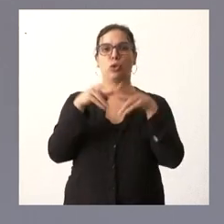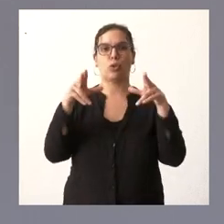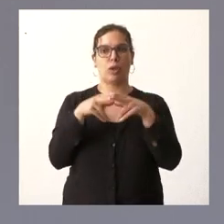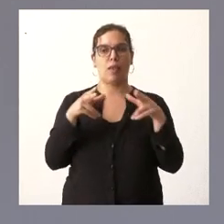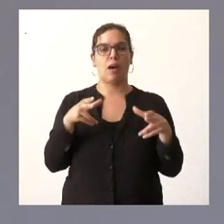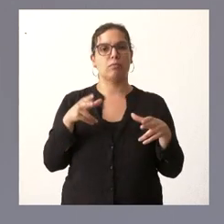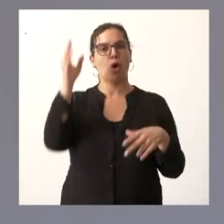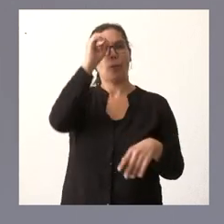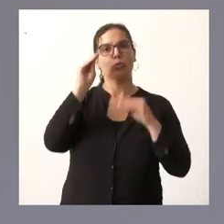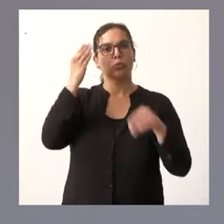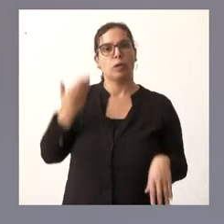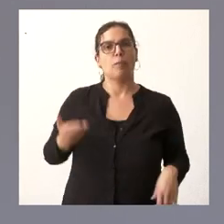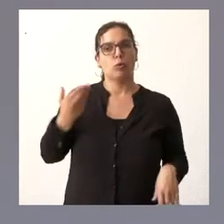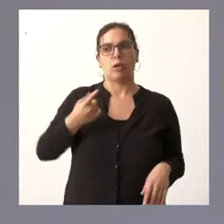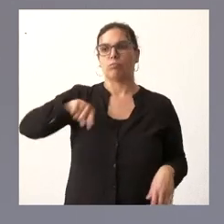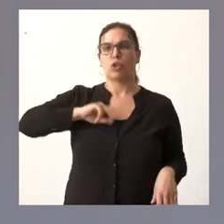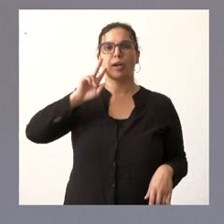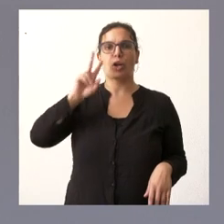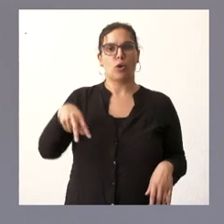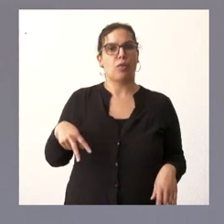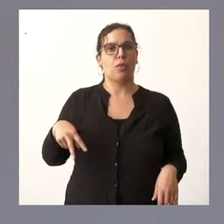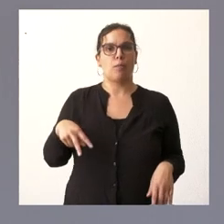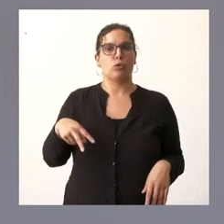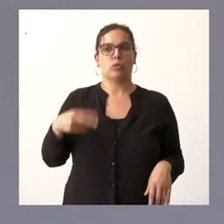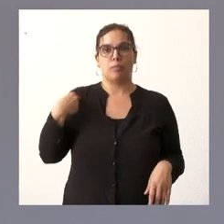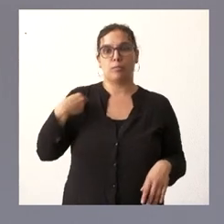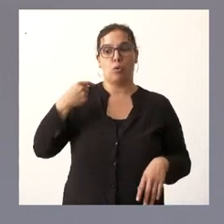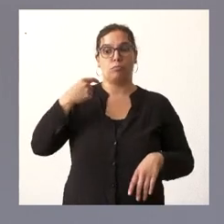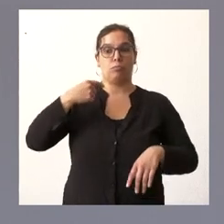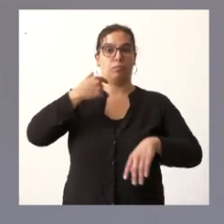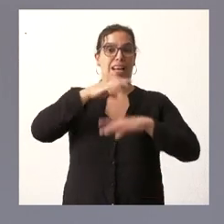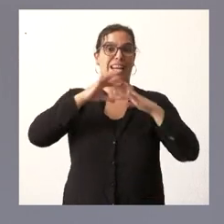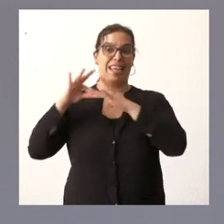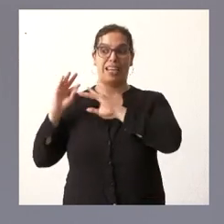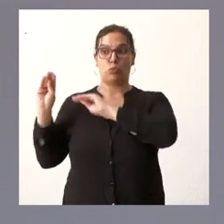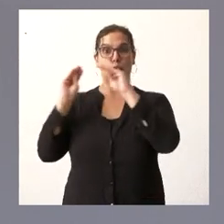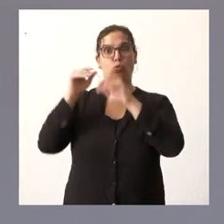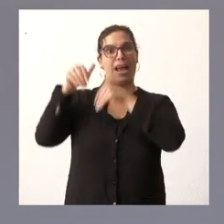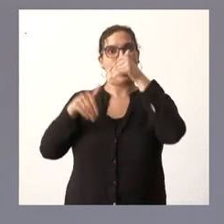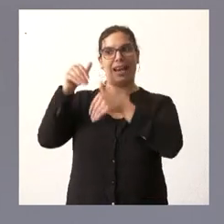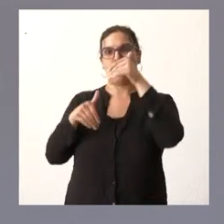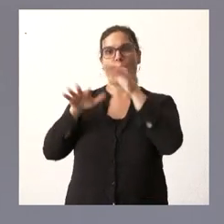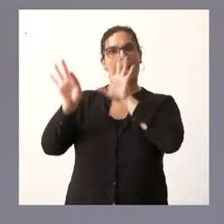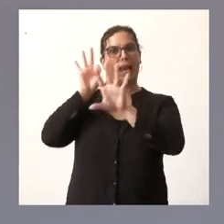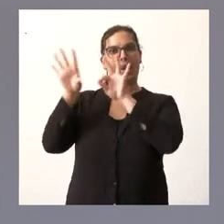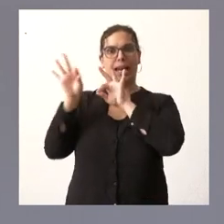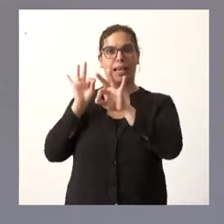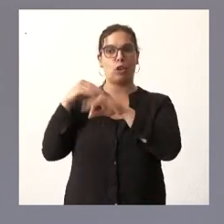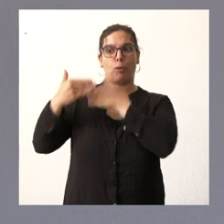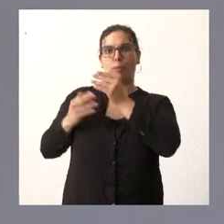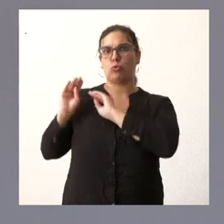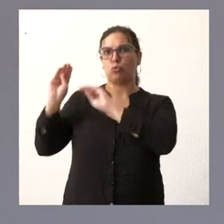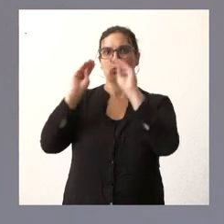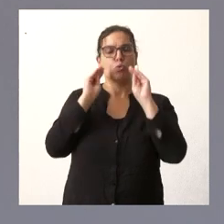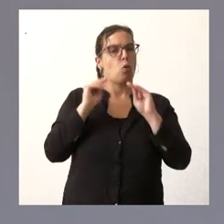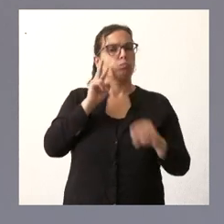relevante y reconocemos la legitimidad de sus actuales dirigentes que han sido elegidos democráticamente y a través de los procedimientos que tienen establecidos para